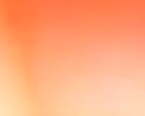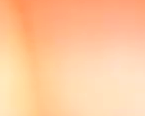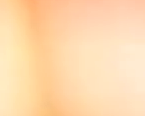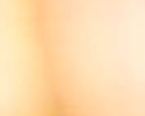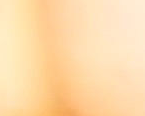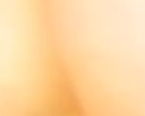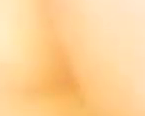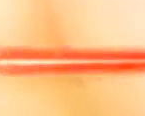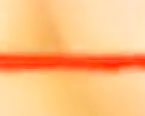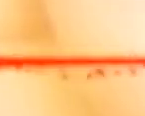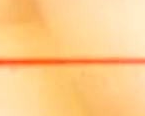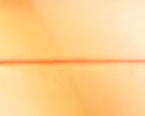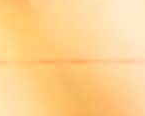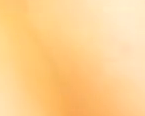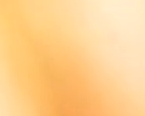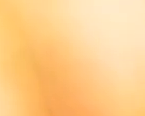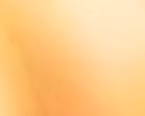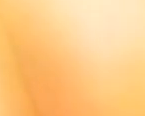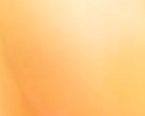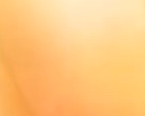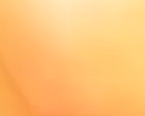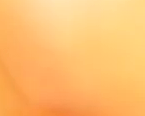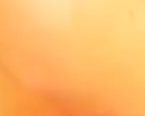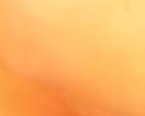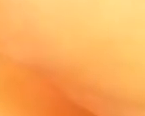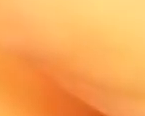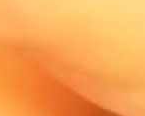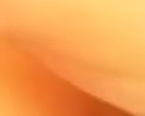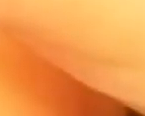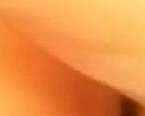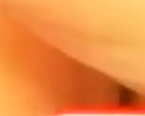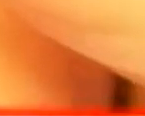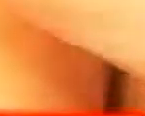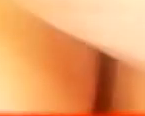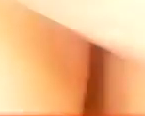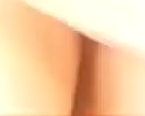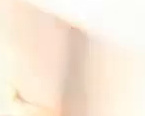Conexión vital para mejorar nuestras condiciones de vida.